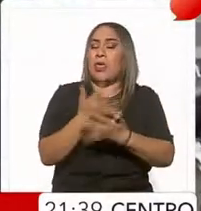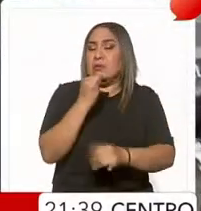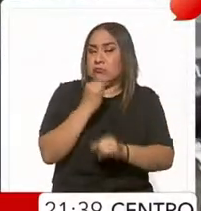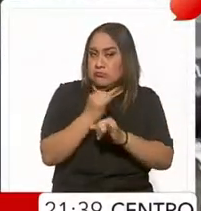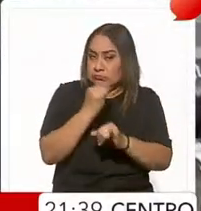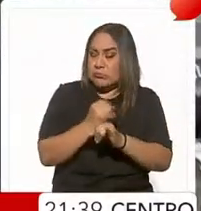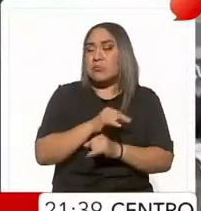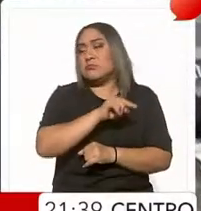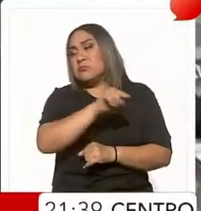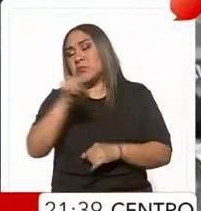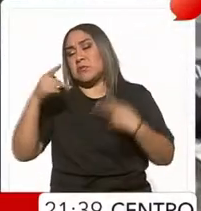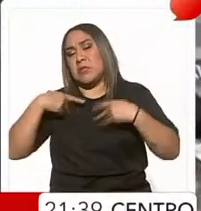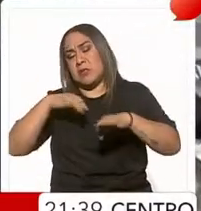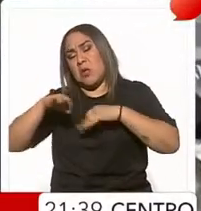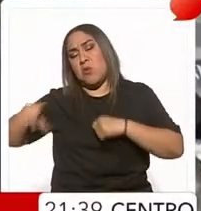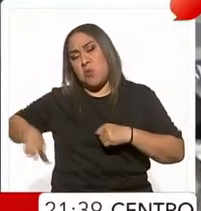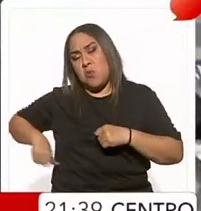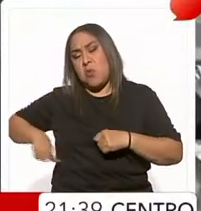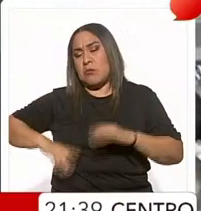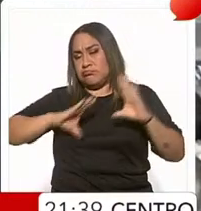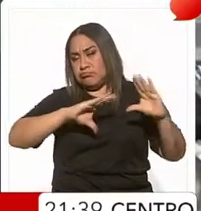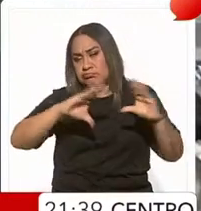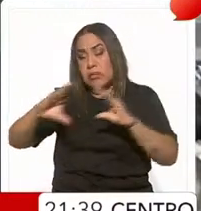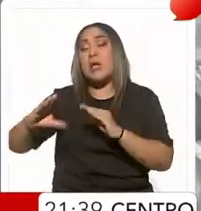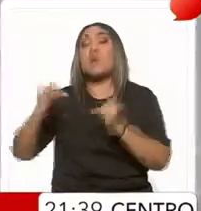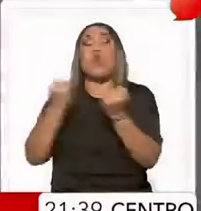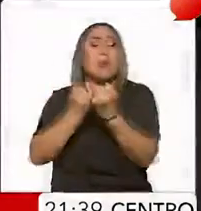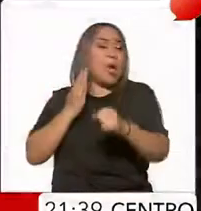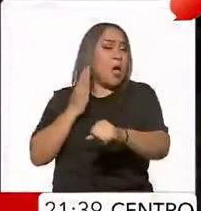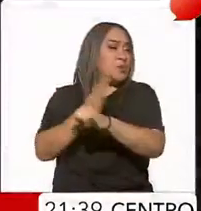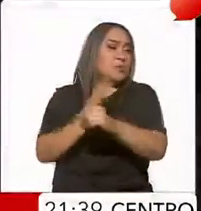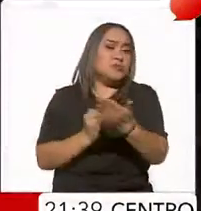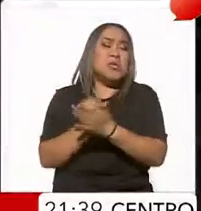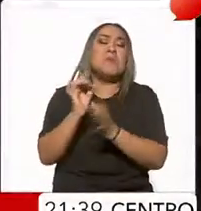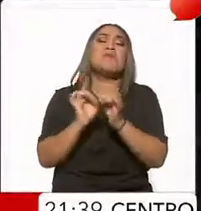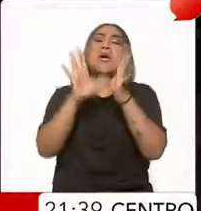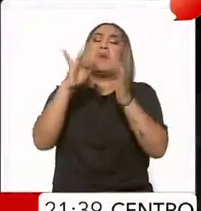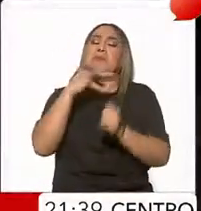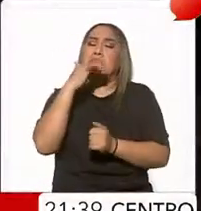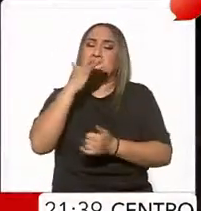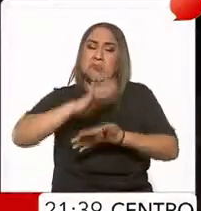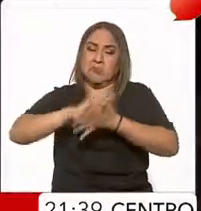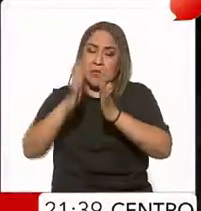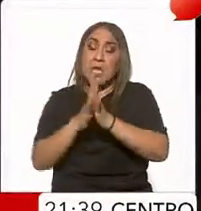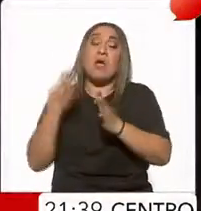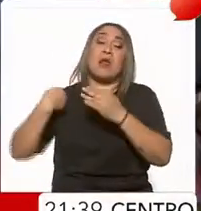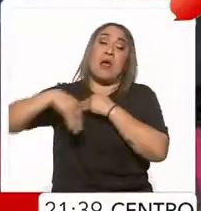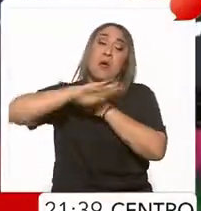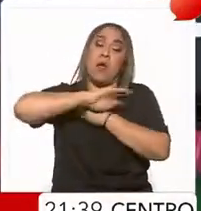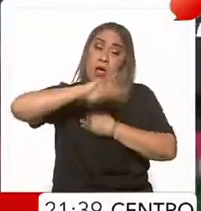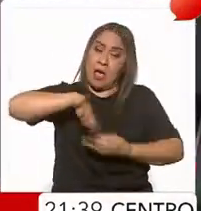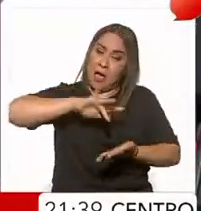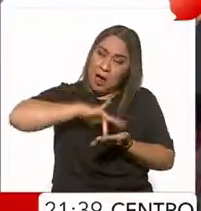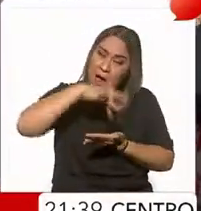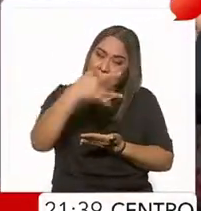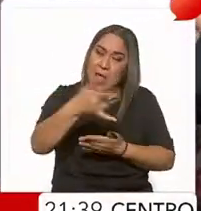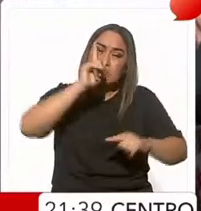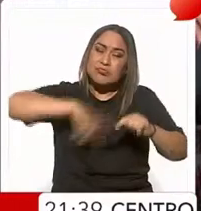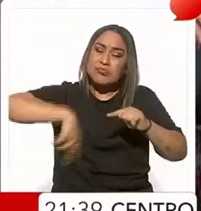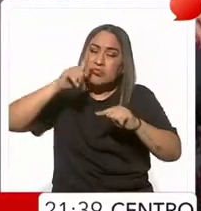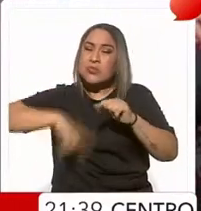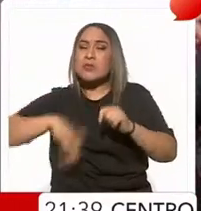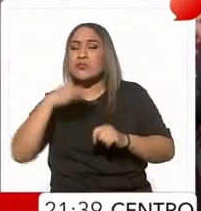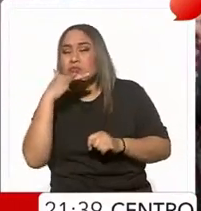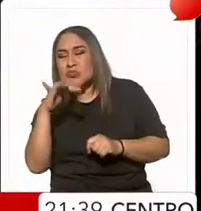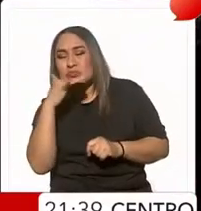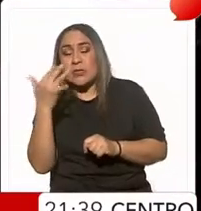funcionarios y castigos ejemplares contra actos de corrupción. Claudia Sheinbaum puntualizó que gracias al combate a la corrupción y el recorte a los